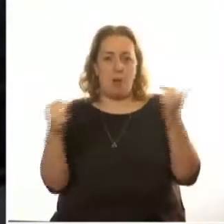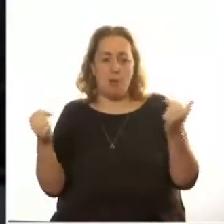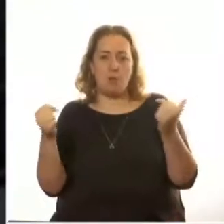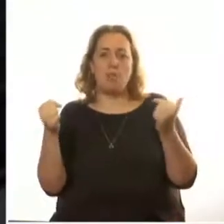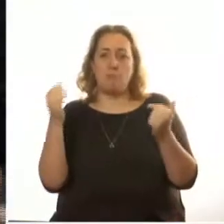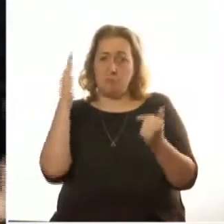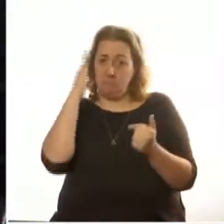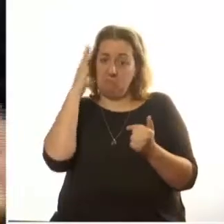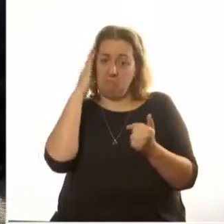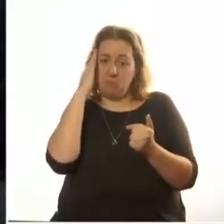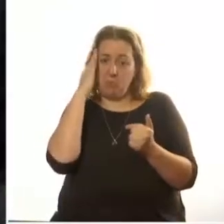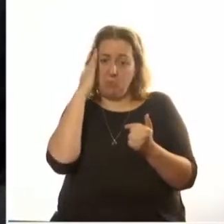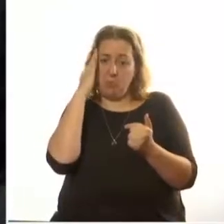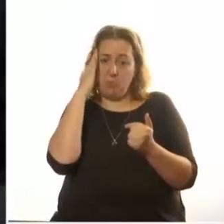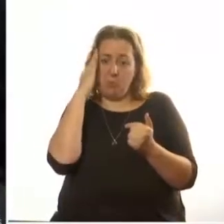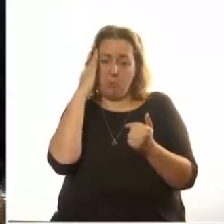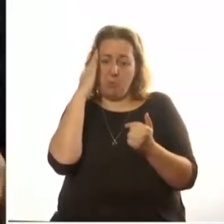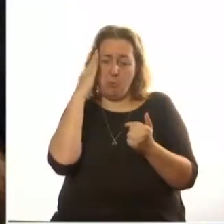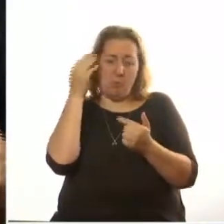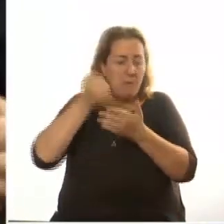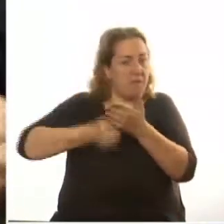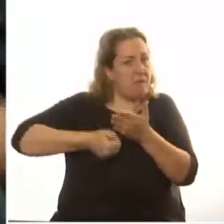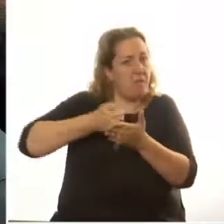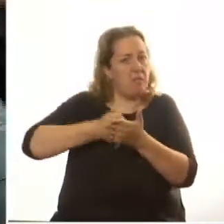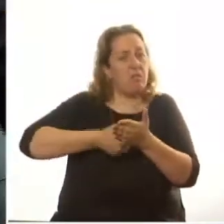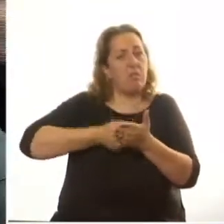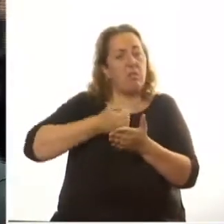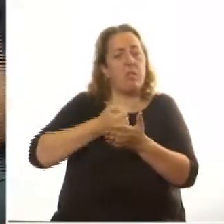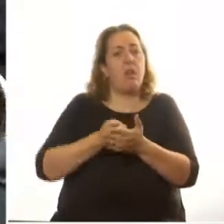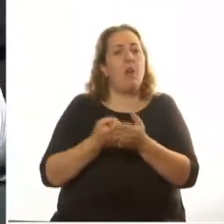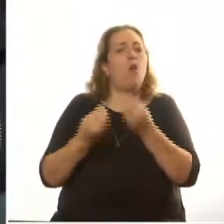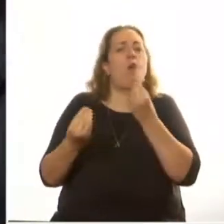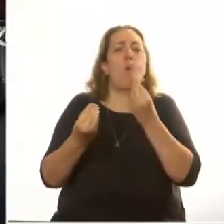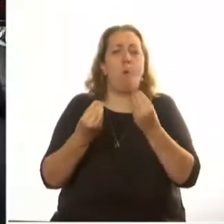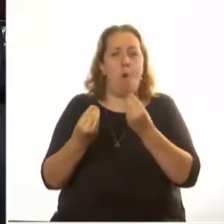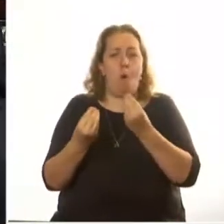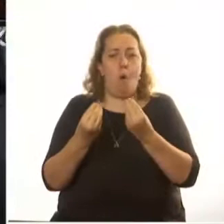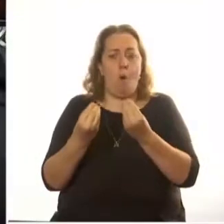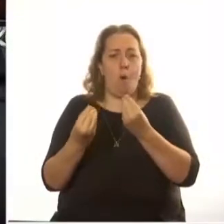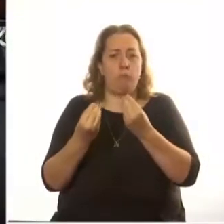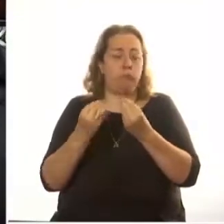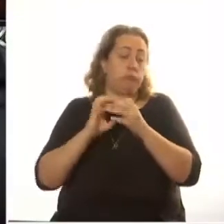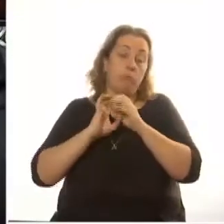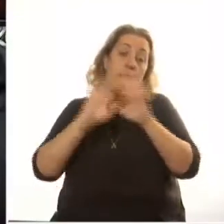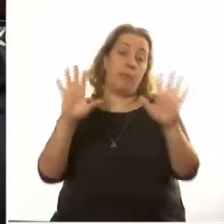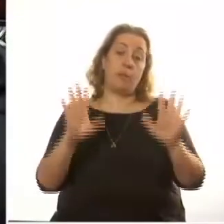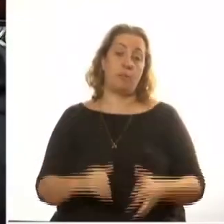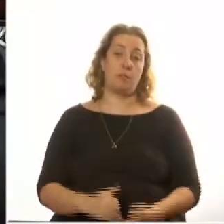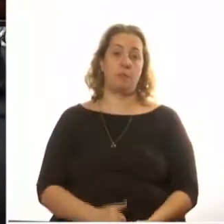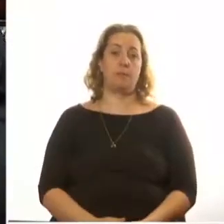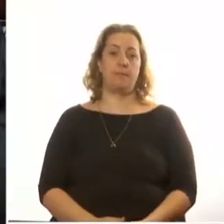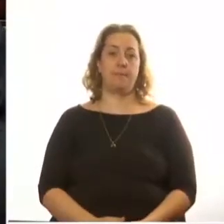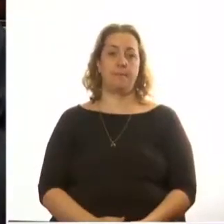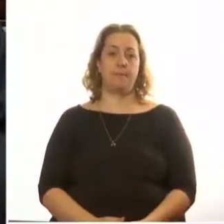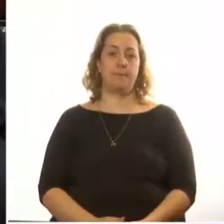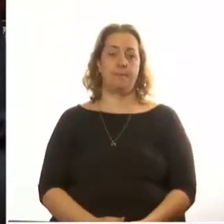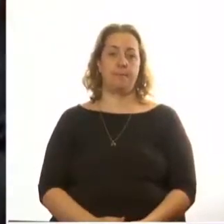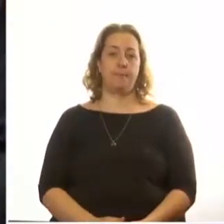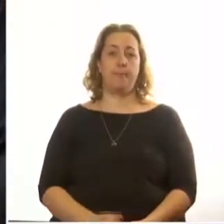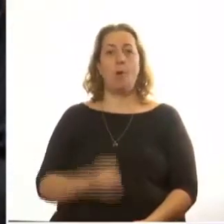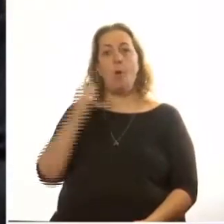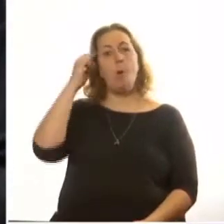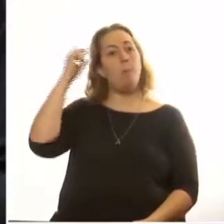sabido enfrentarlas con el instrumento más grande que posee la libertad, la